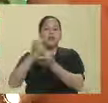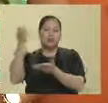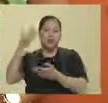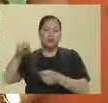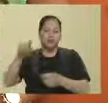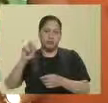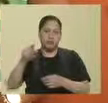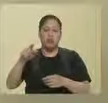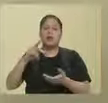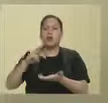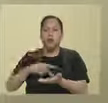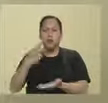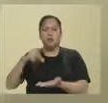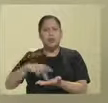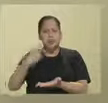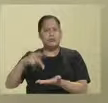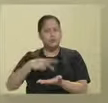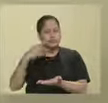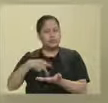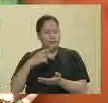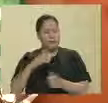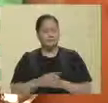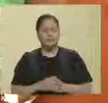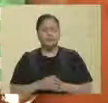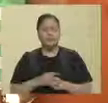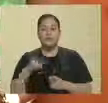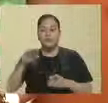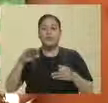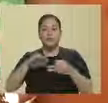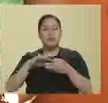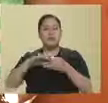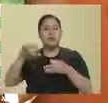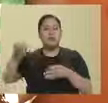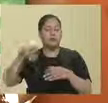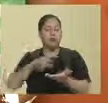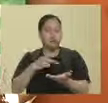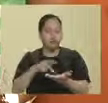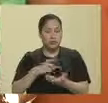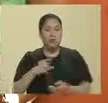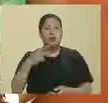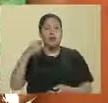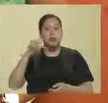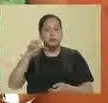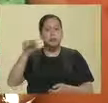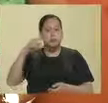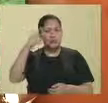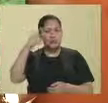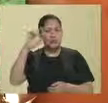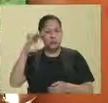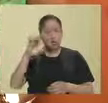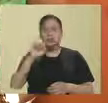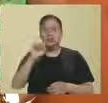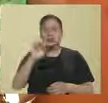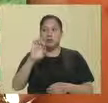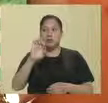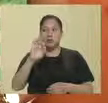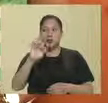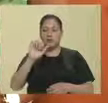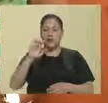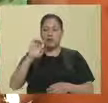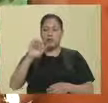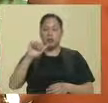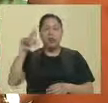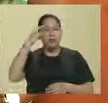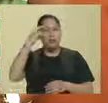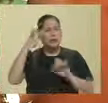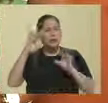forma constante. Pero ya cuando estamos hablando de estas cefaleas o dolores de cabeza crónicos, entonces